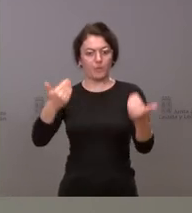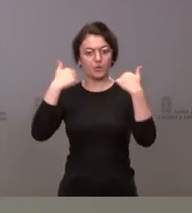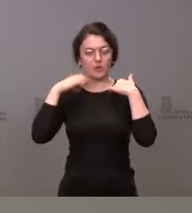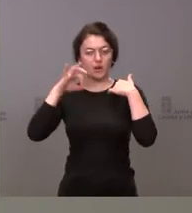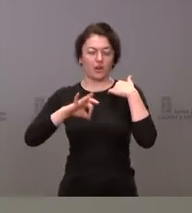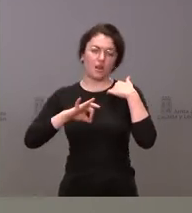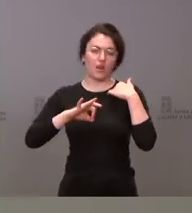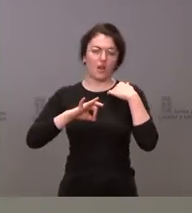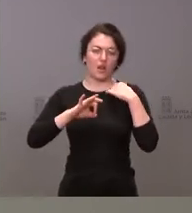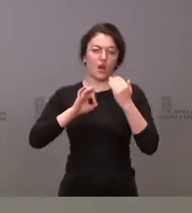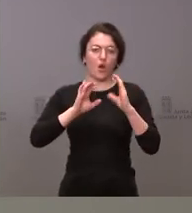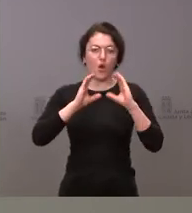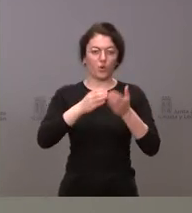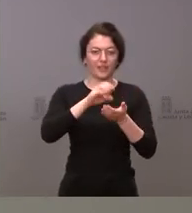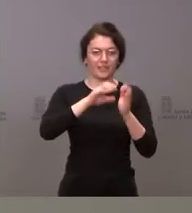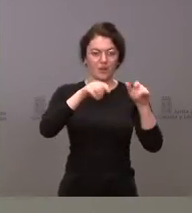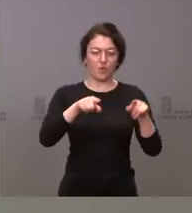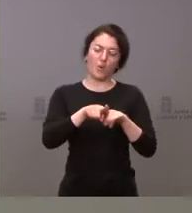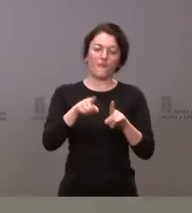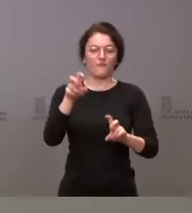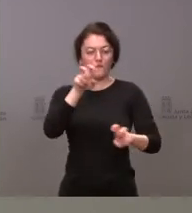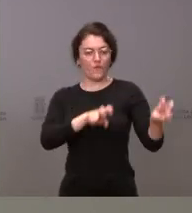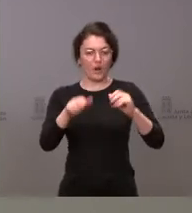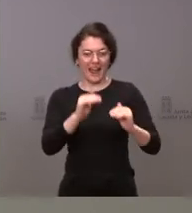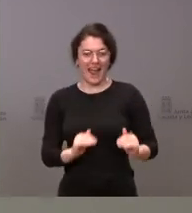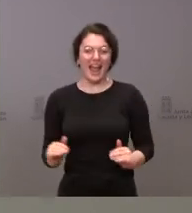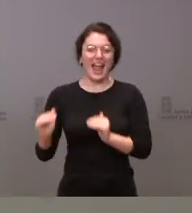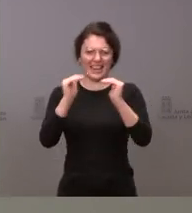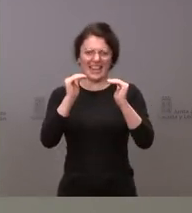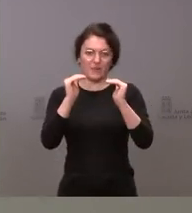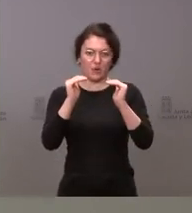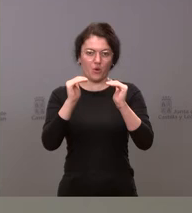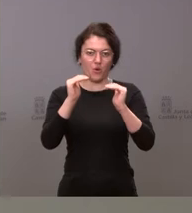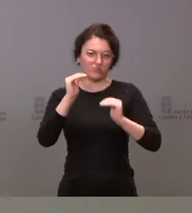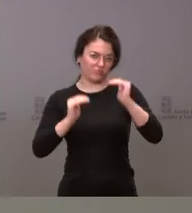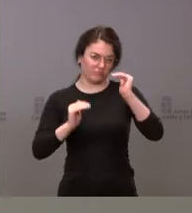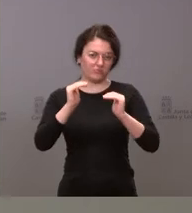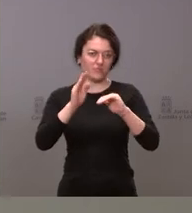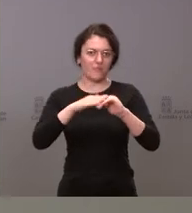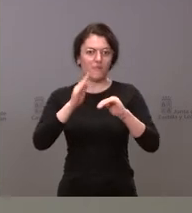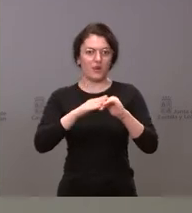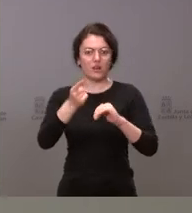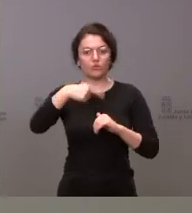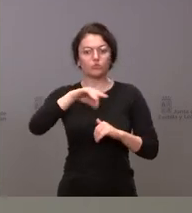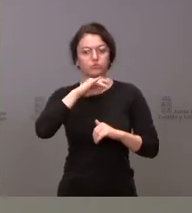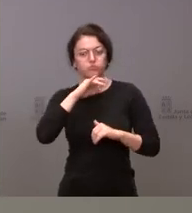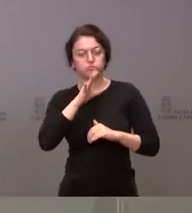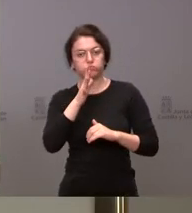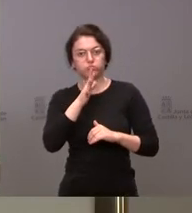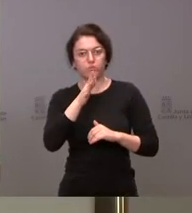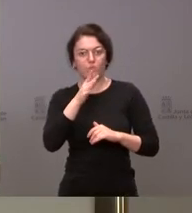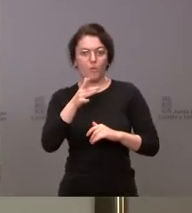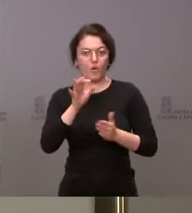buscar el equilibrio para dar la satisfacción de ese servicio fundamental que entendemos como es la educación. Gracias.